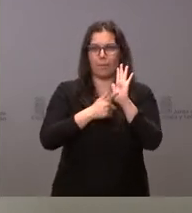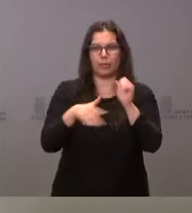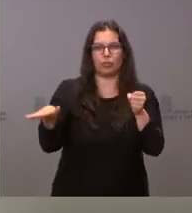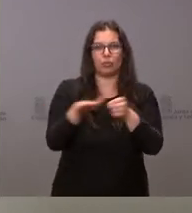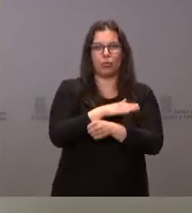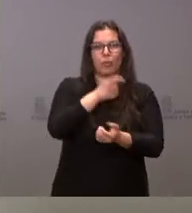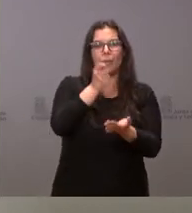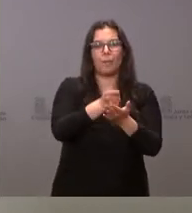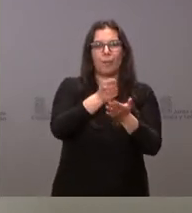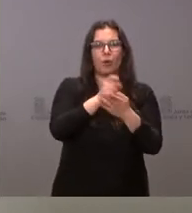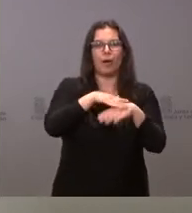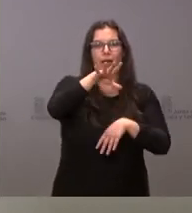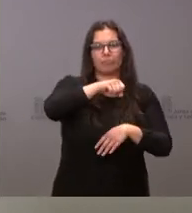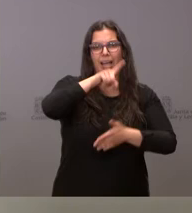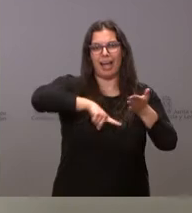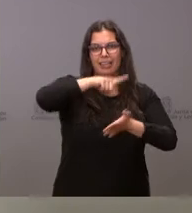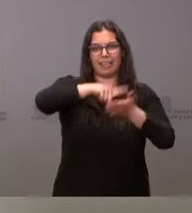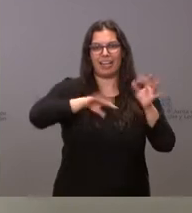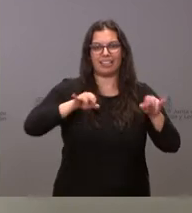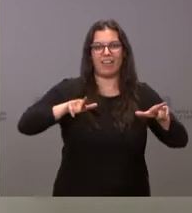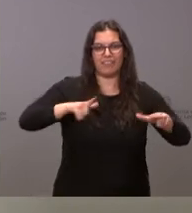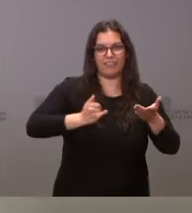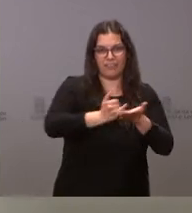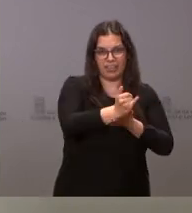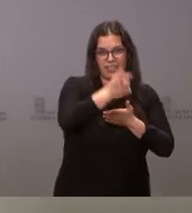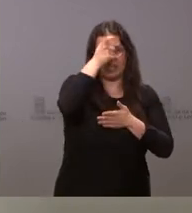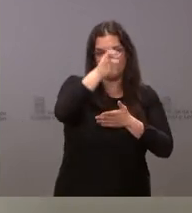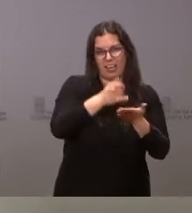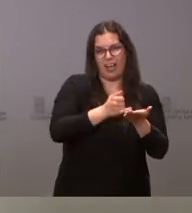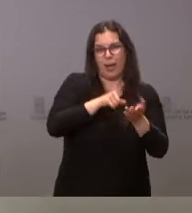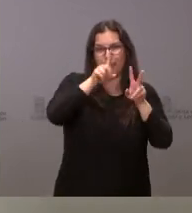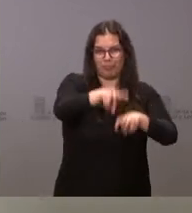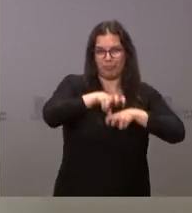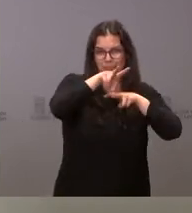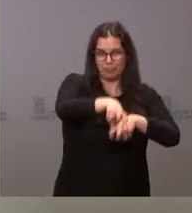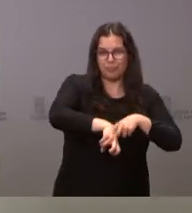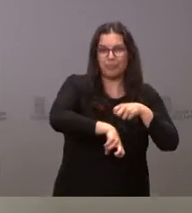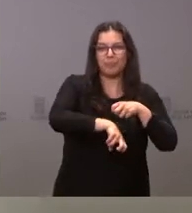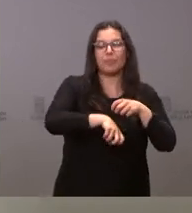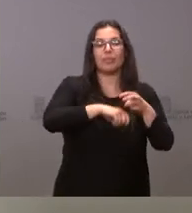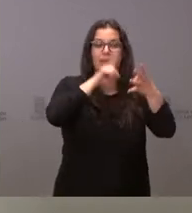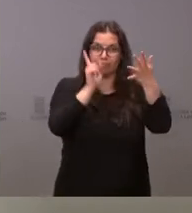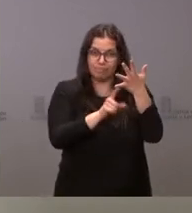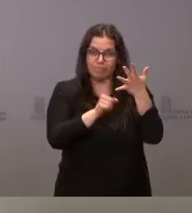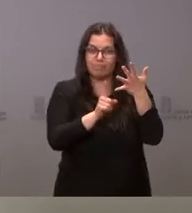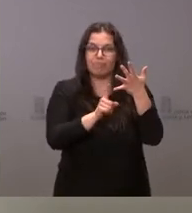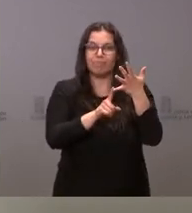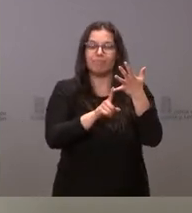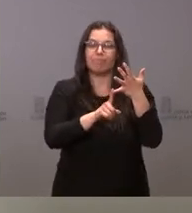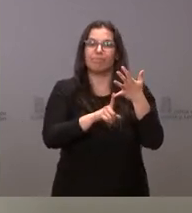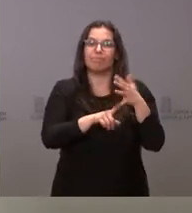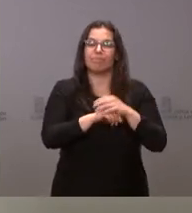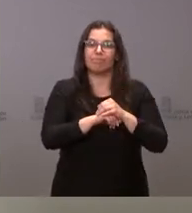la cuota para los arrendamientos de las fincas rústicas. Y una quinta medida en este